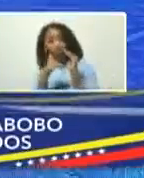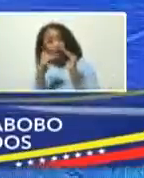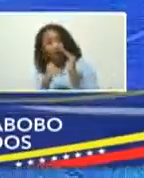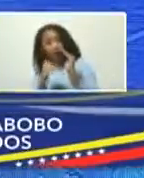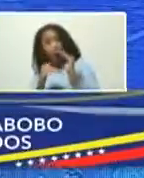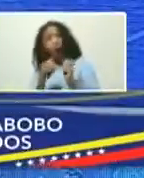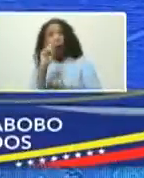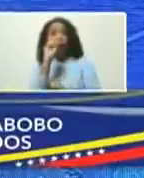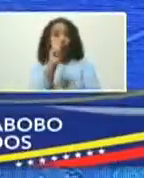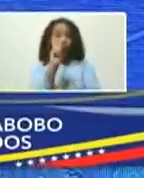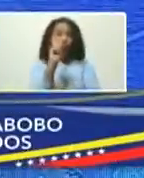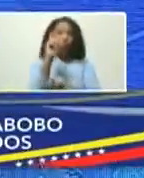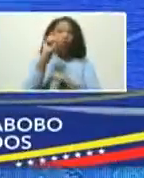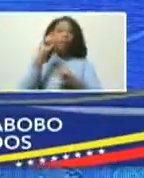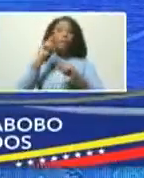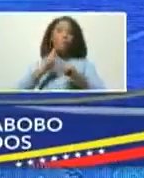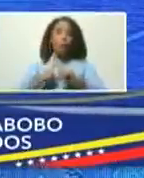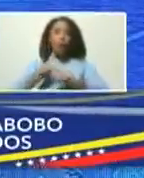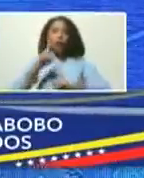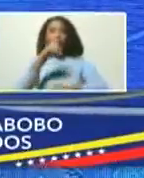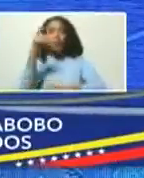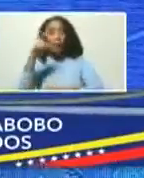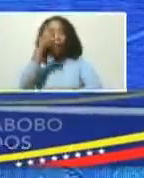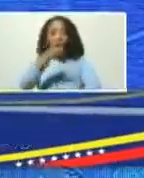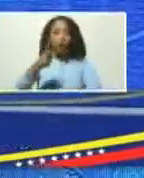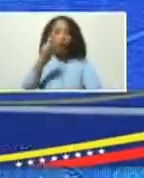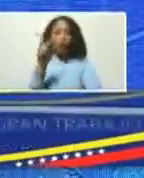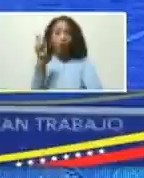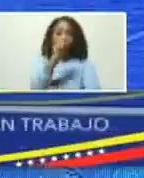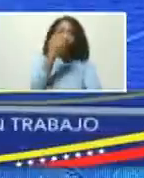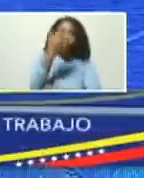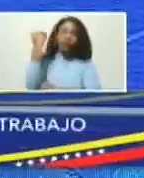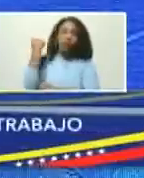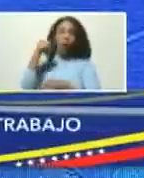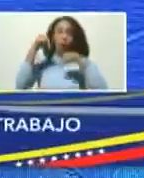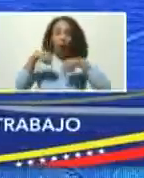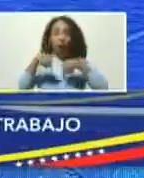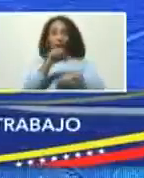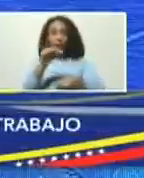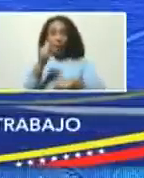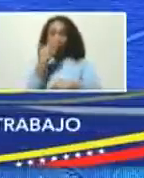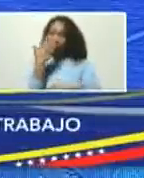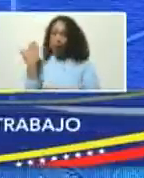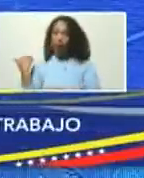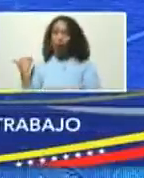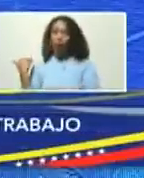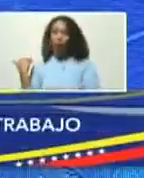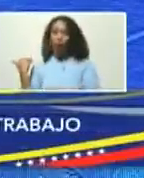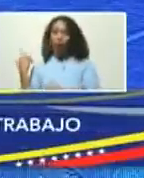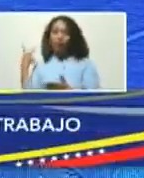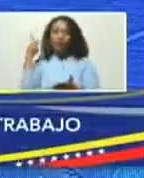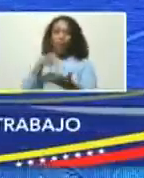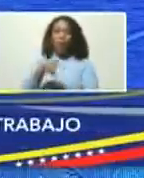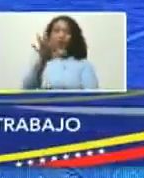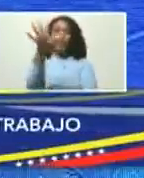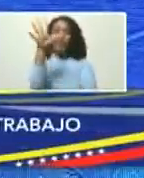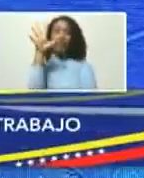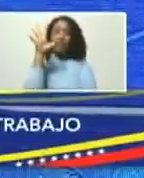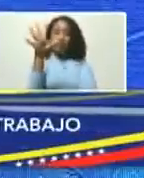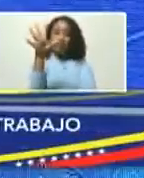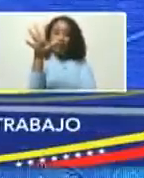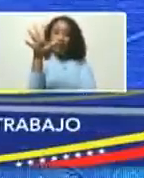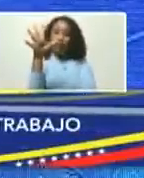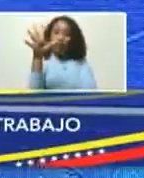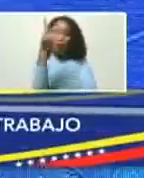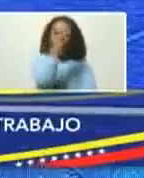un caso por 100 mil hace un mes. Esta semana que pasó, llegamos a cinco casos